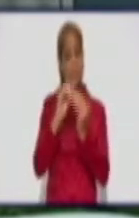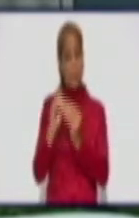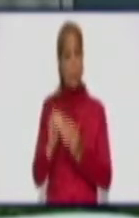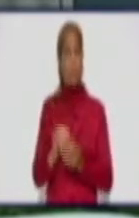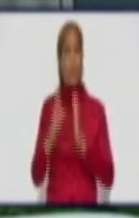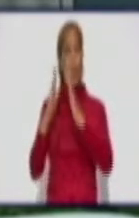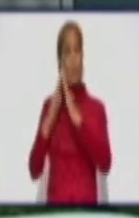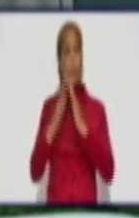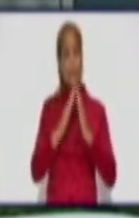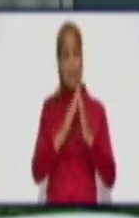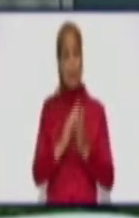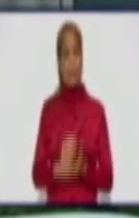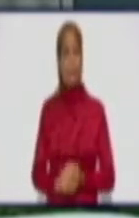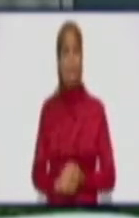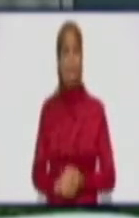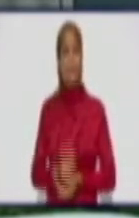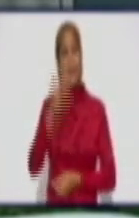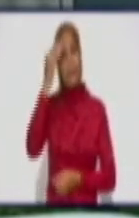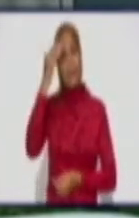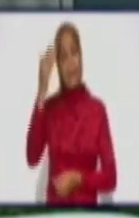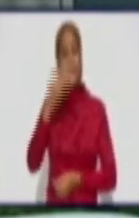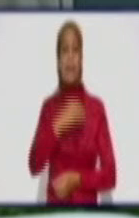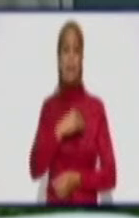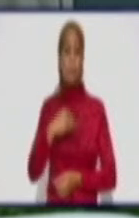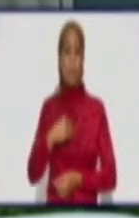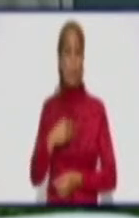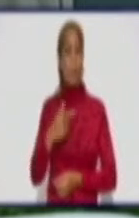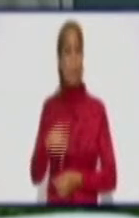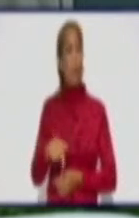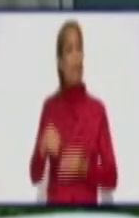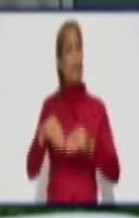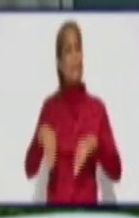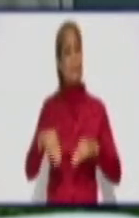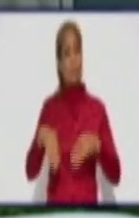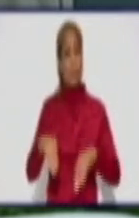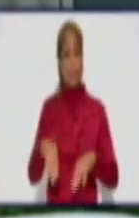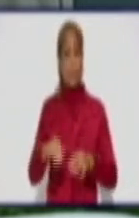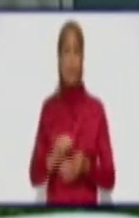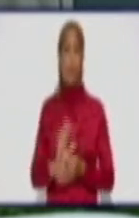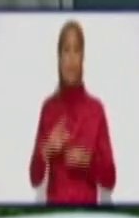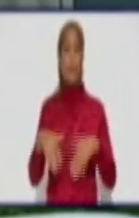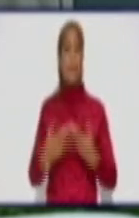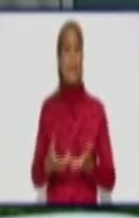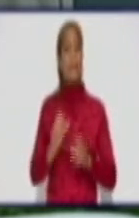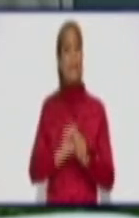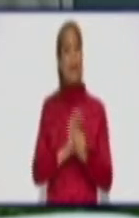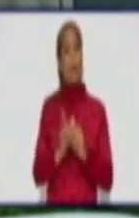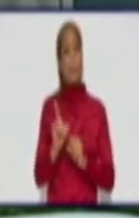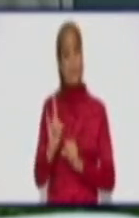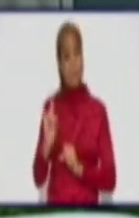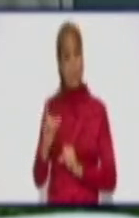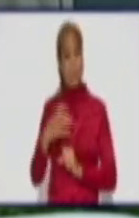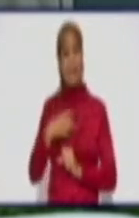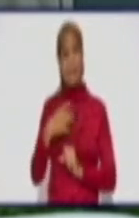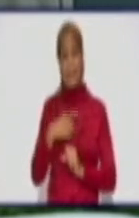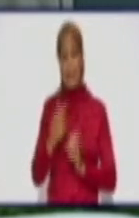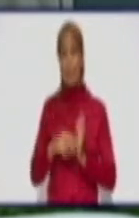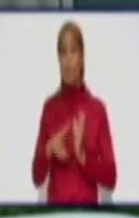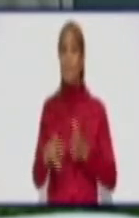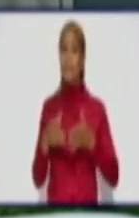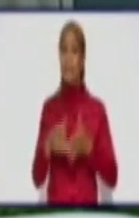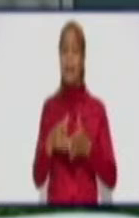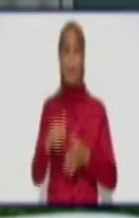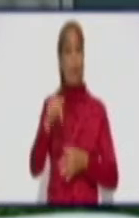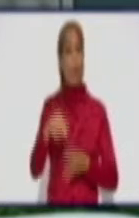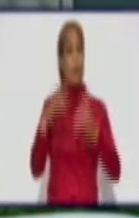gracias, doctora, por esta actualización de la situación desde el punto de vista epidemiológica que presenta la provincia de Granma. Las cifras de hoy